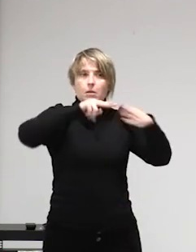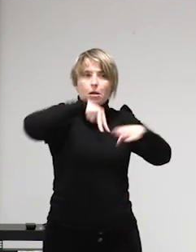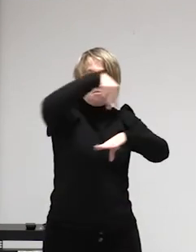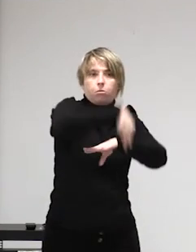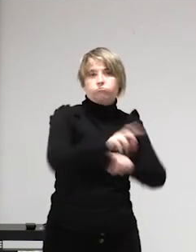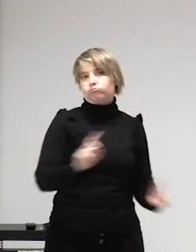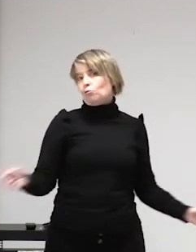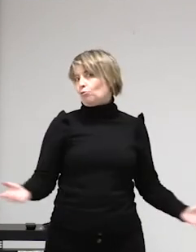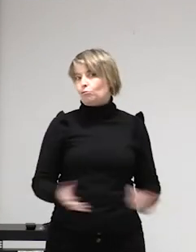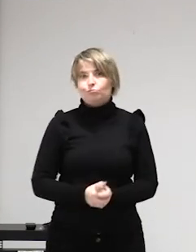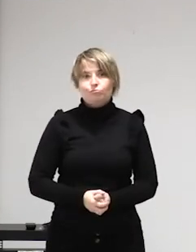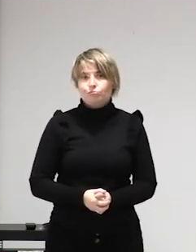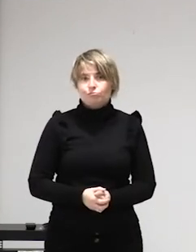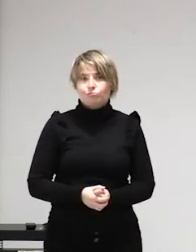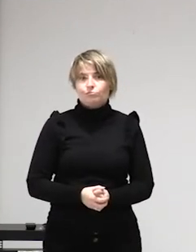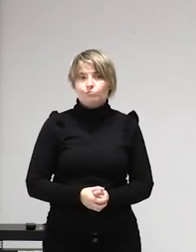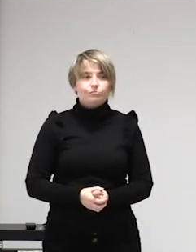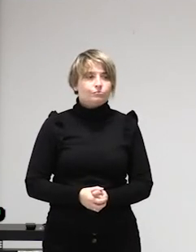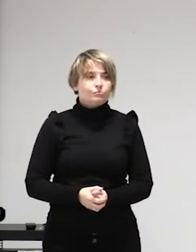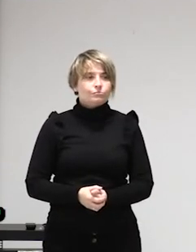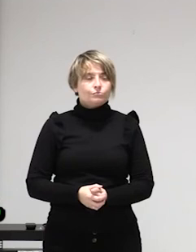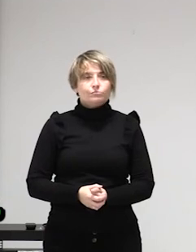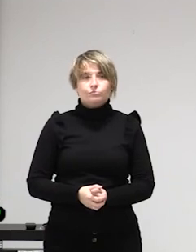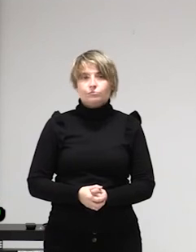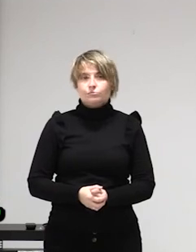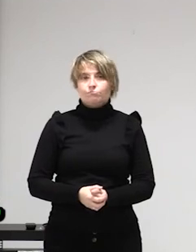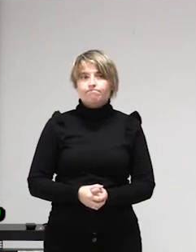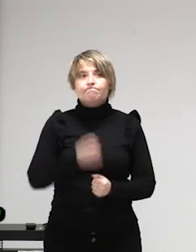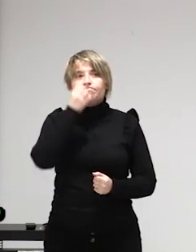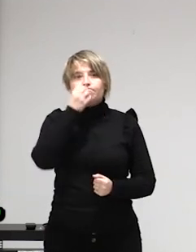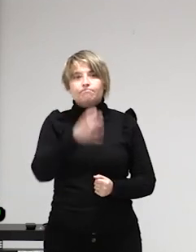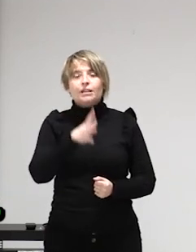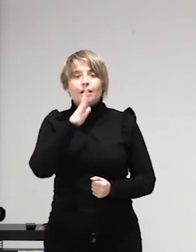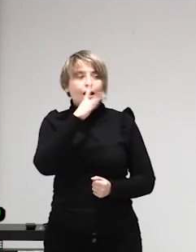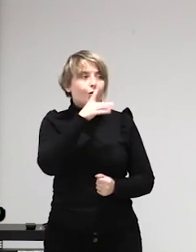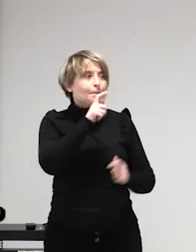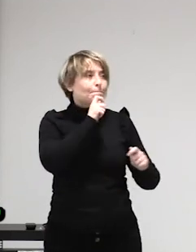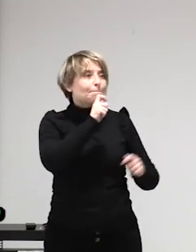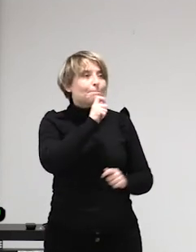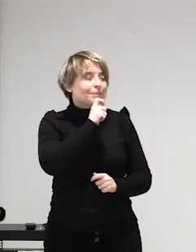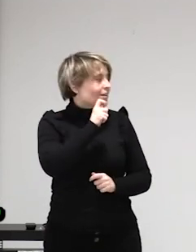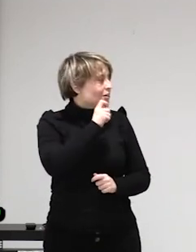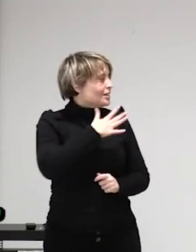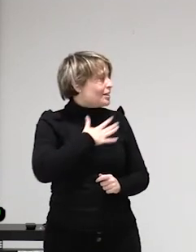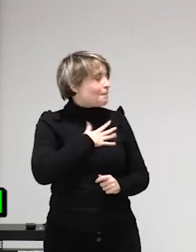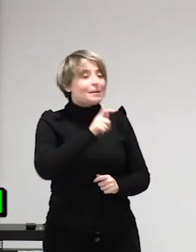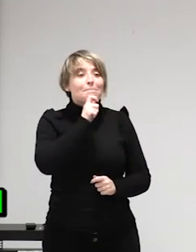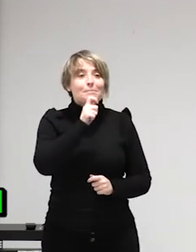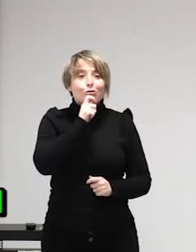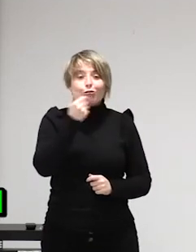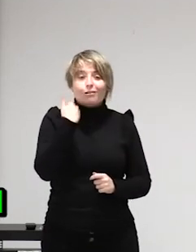existen o sea esto es innebable ahora bien proyectar ese malestar vuelvo a decir